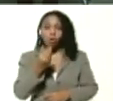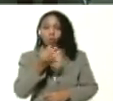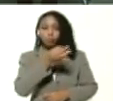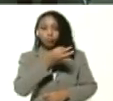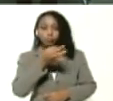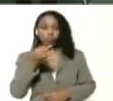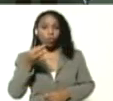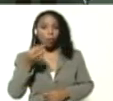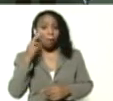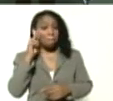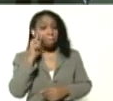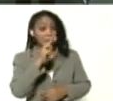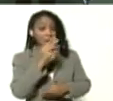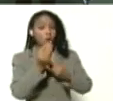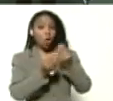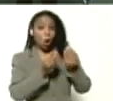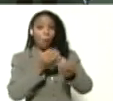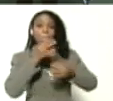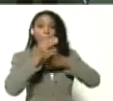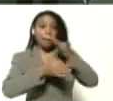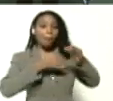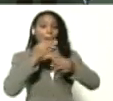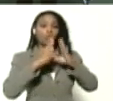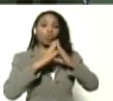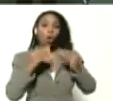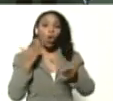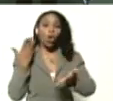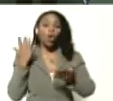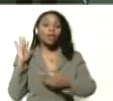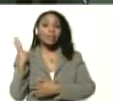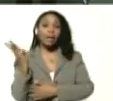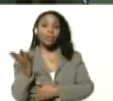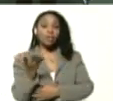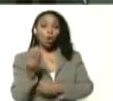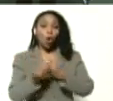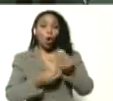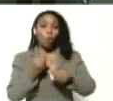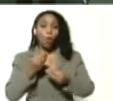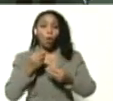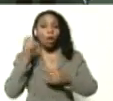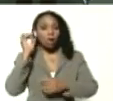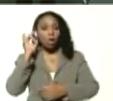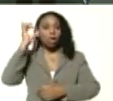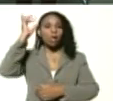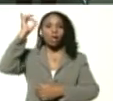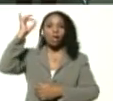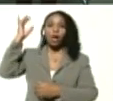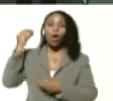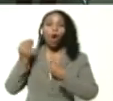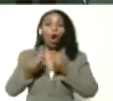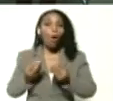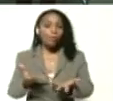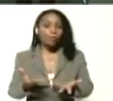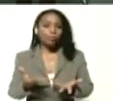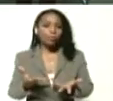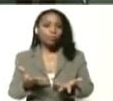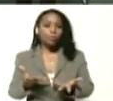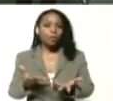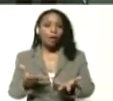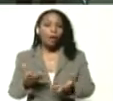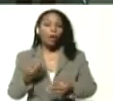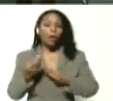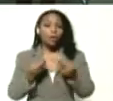miren cómo ha explicado todos los servicios cómo nos hemos reinventado nos hemos reinventado